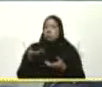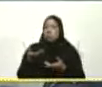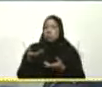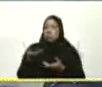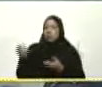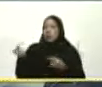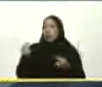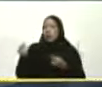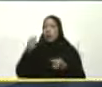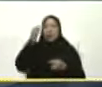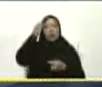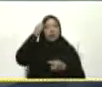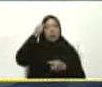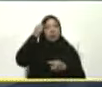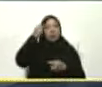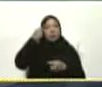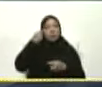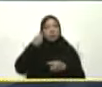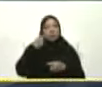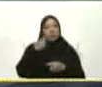Sabes que hay un dicho Que dice, ¿no?